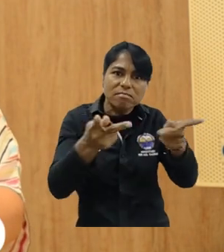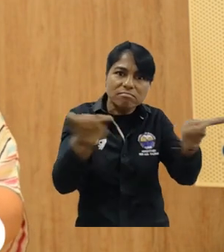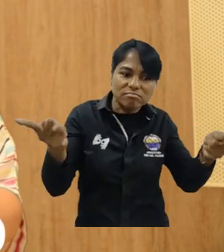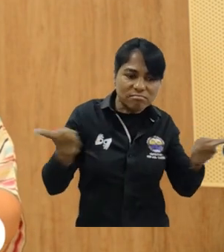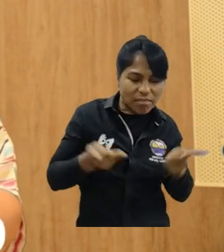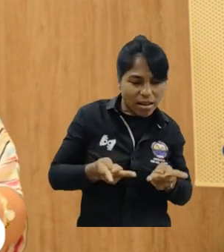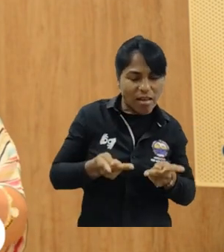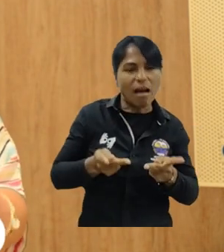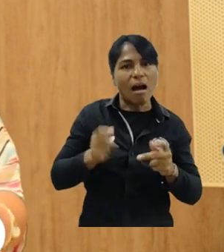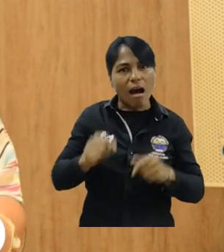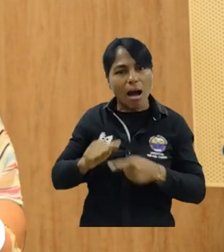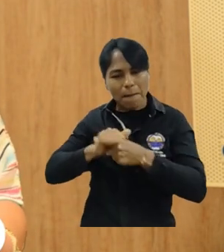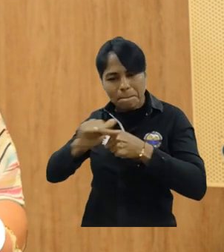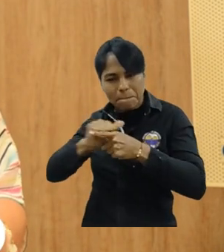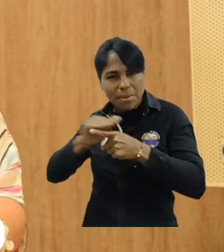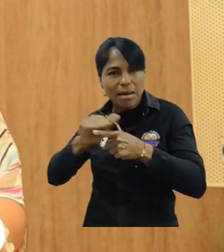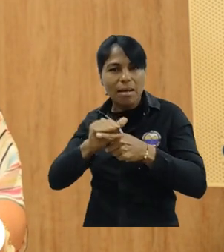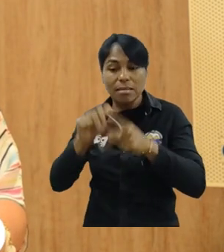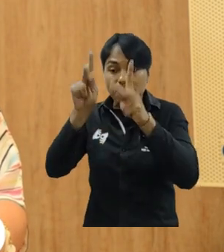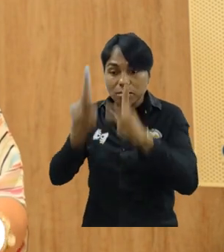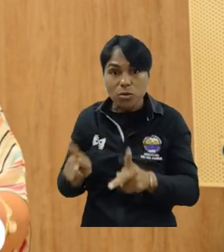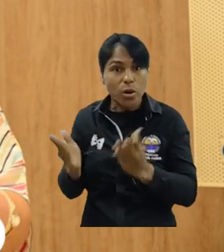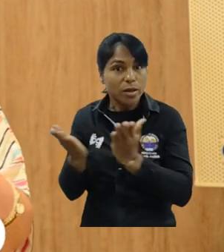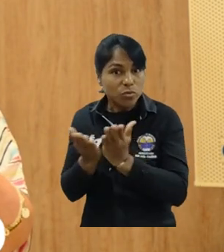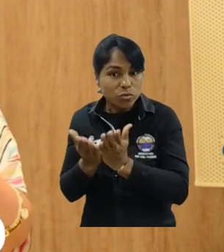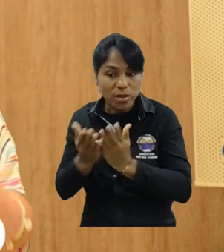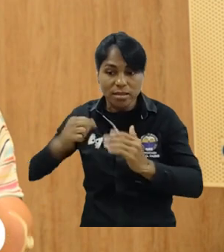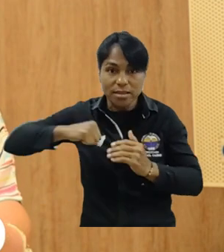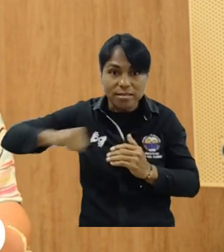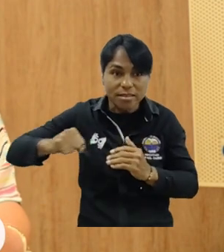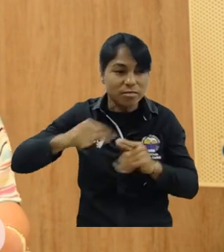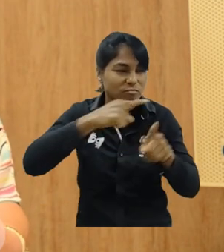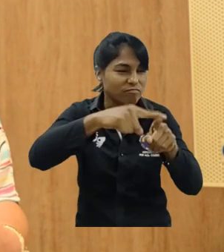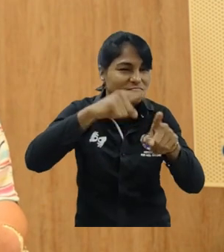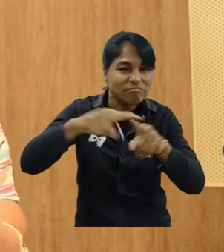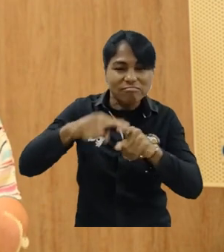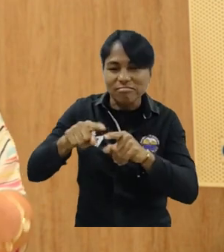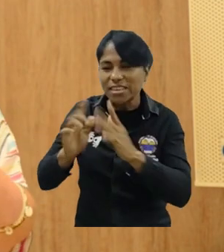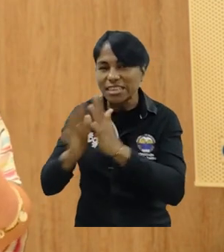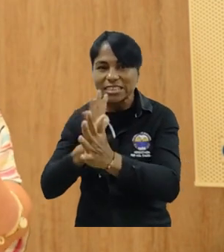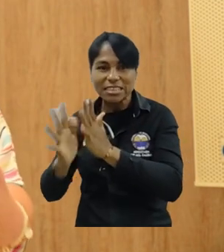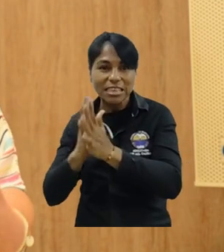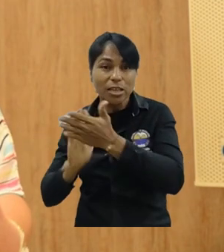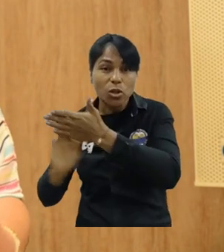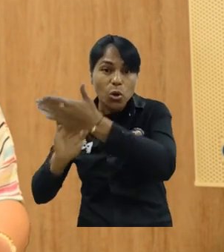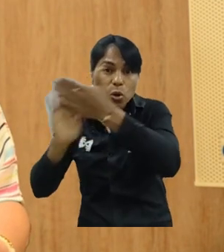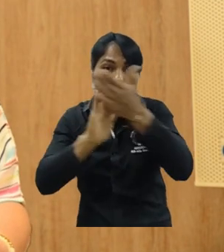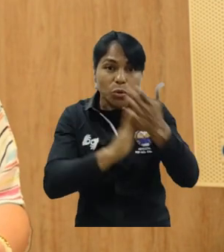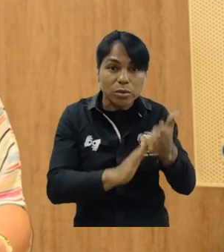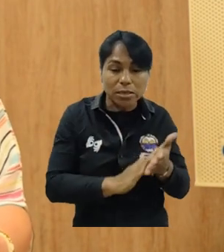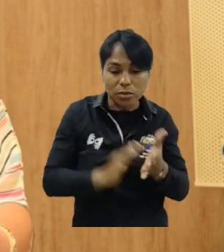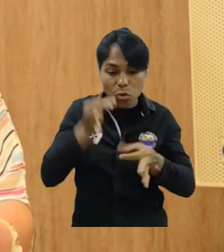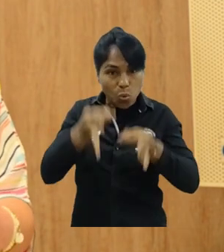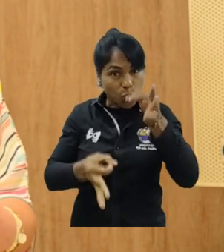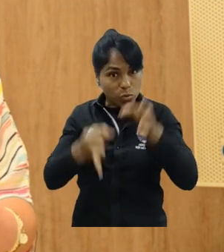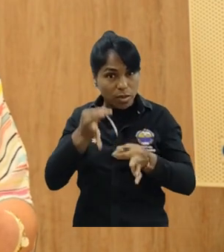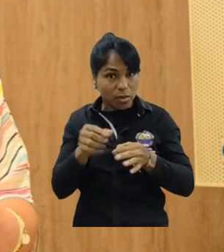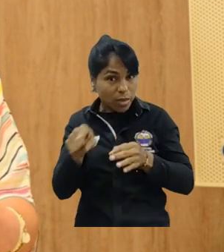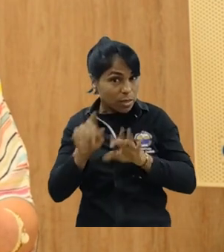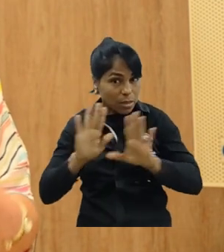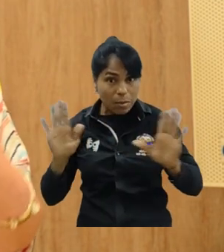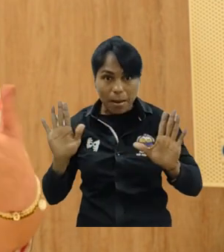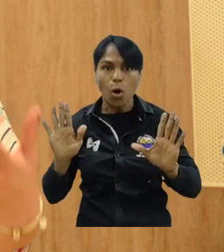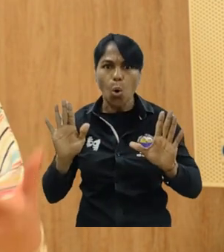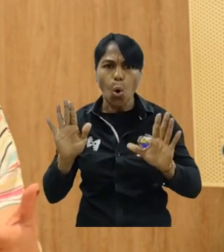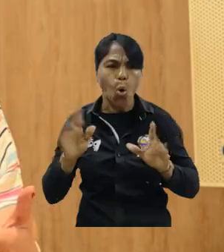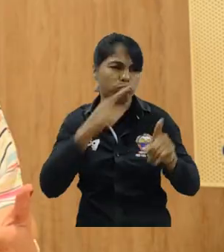desarrollo de práctica, no solamente de los estudiantes de derecho en los centros de conciliación, en lo que conocemos como judicatura, sino también